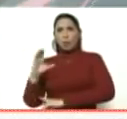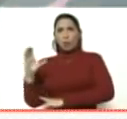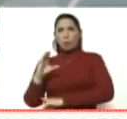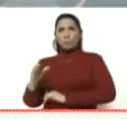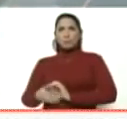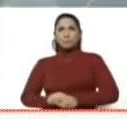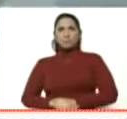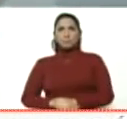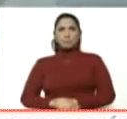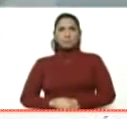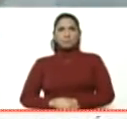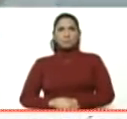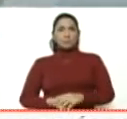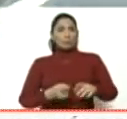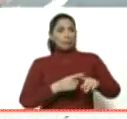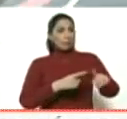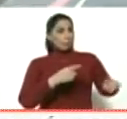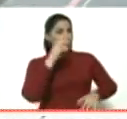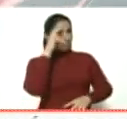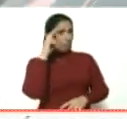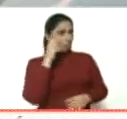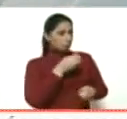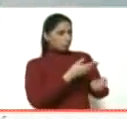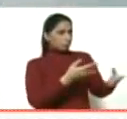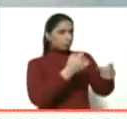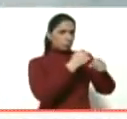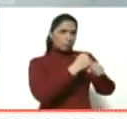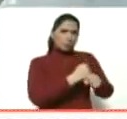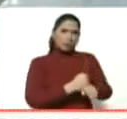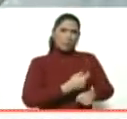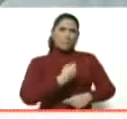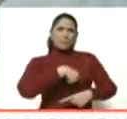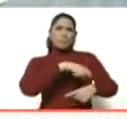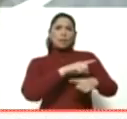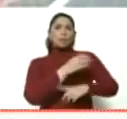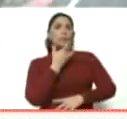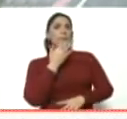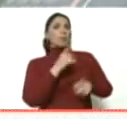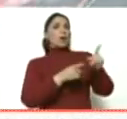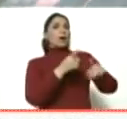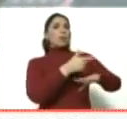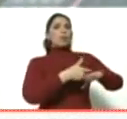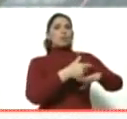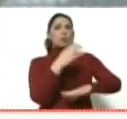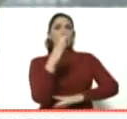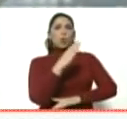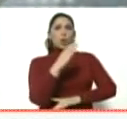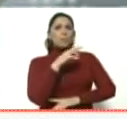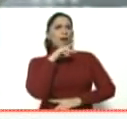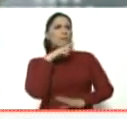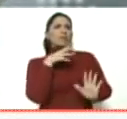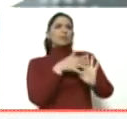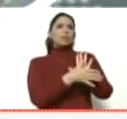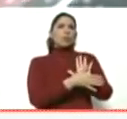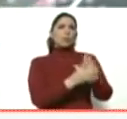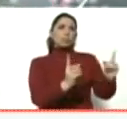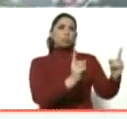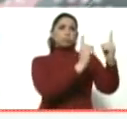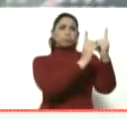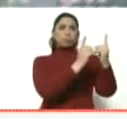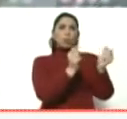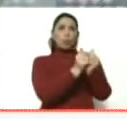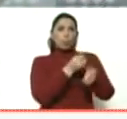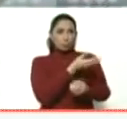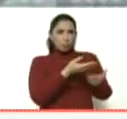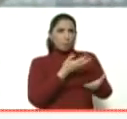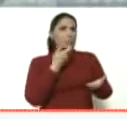Sí, pero canciller, entonces ustedes esperan primero que alguien del gobierno de Colombia hable directamente con ustedes. Si, por